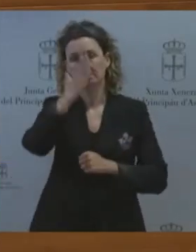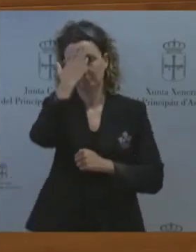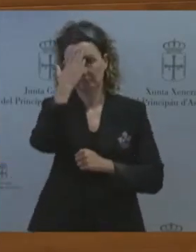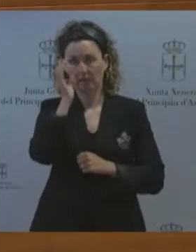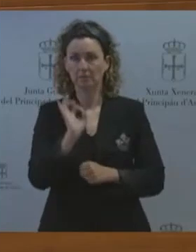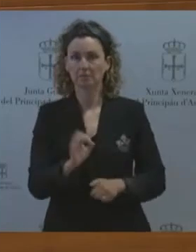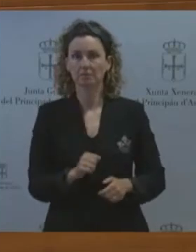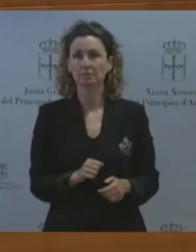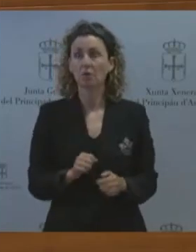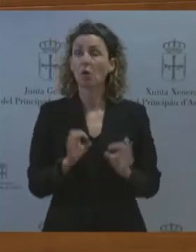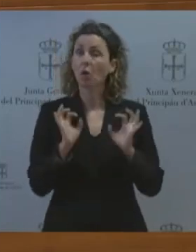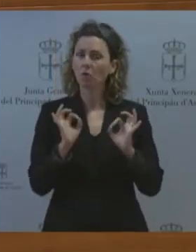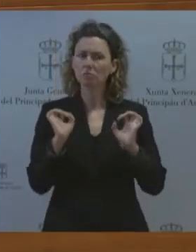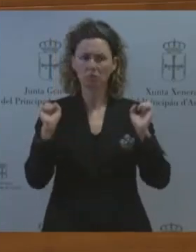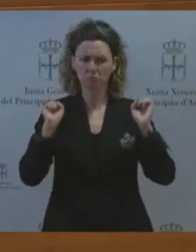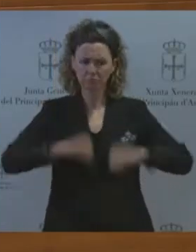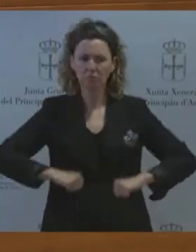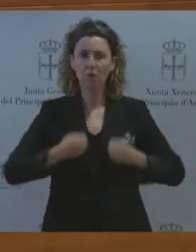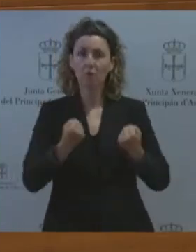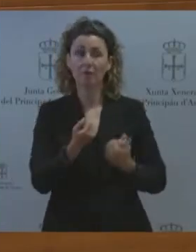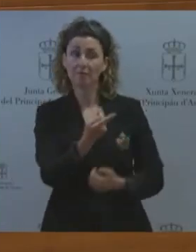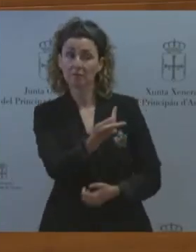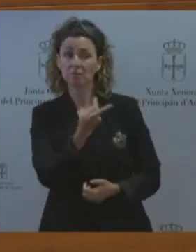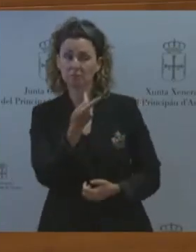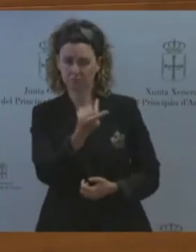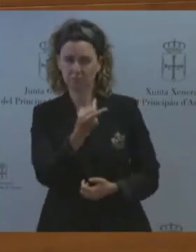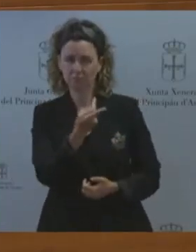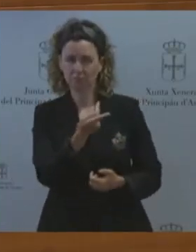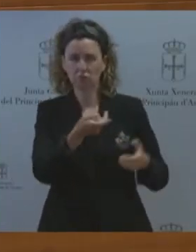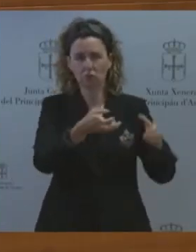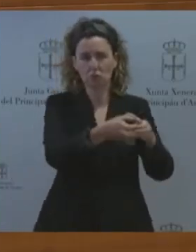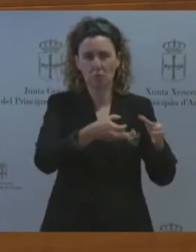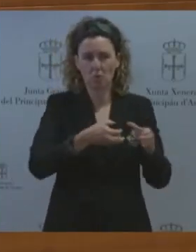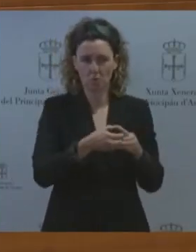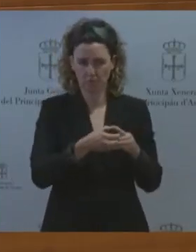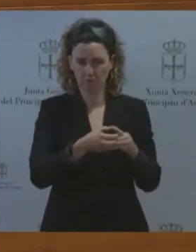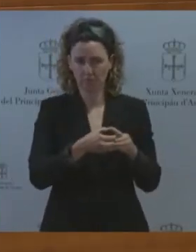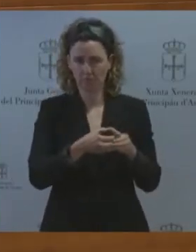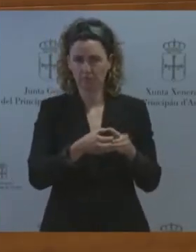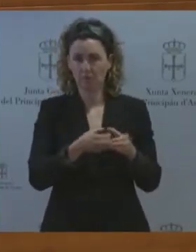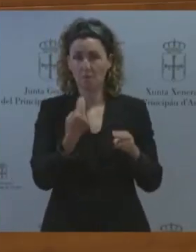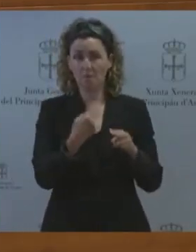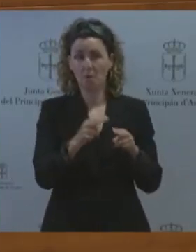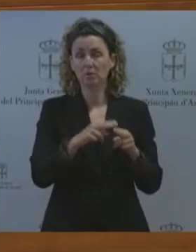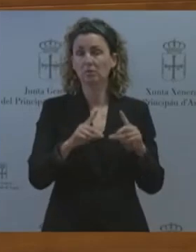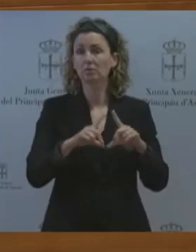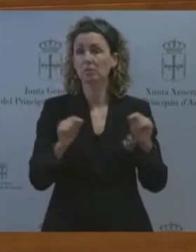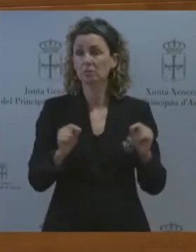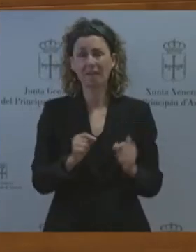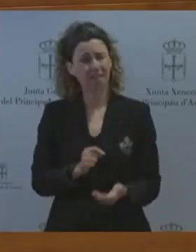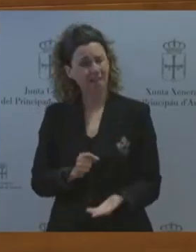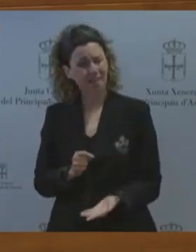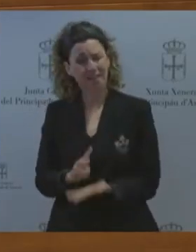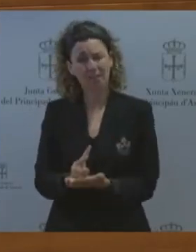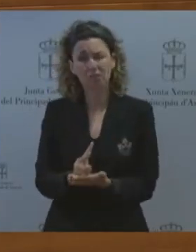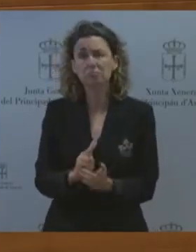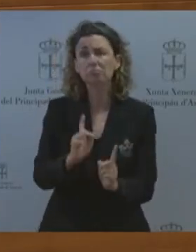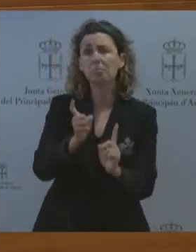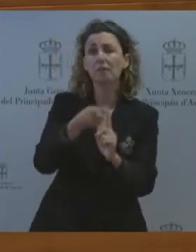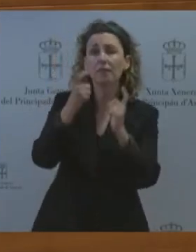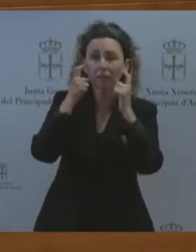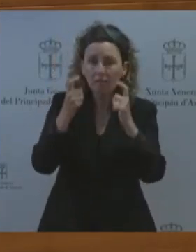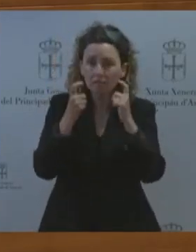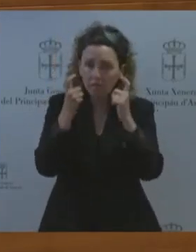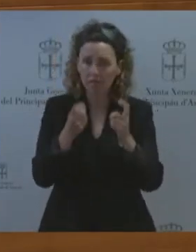las dos grandes fuerzas políticas asturianas para abordar los principales retos que tenemos por delante proponemos una redacción de